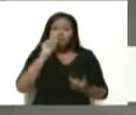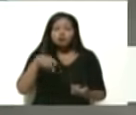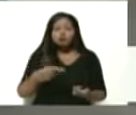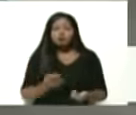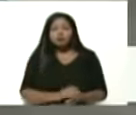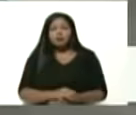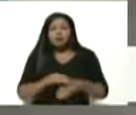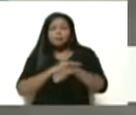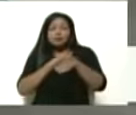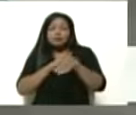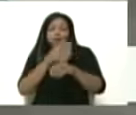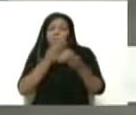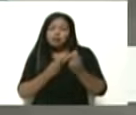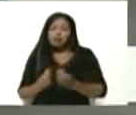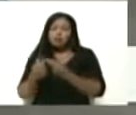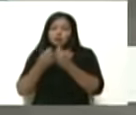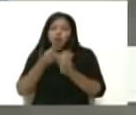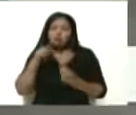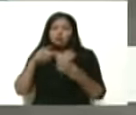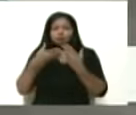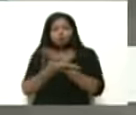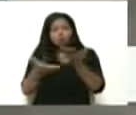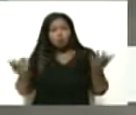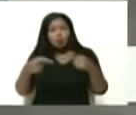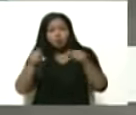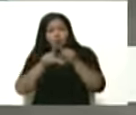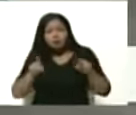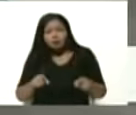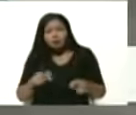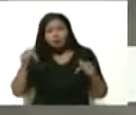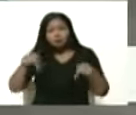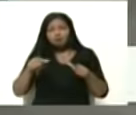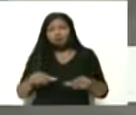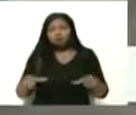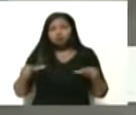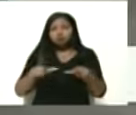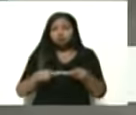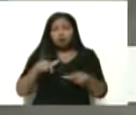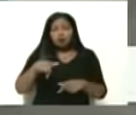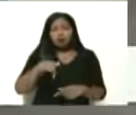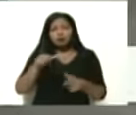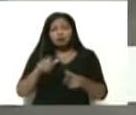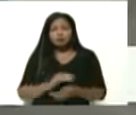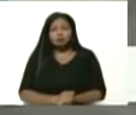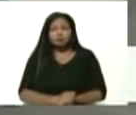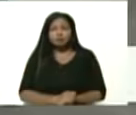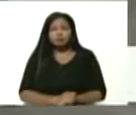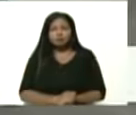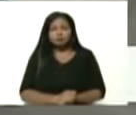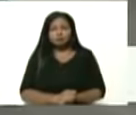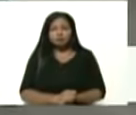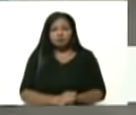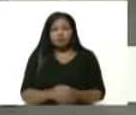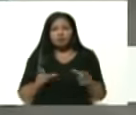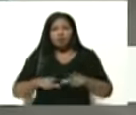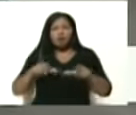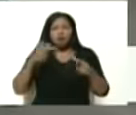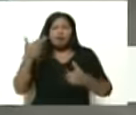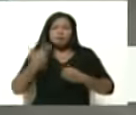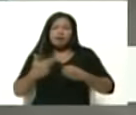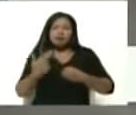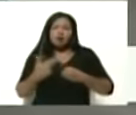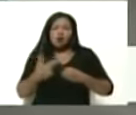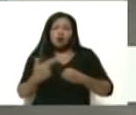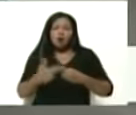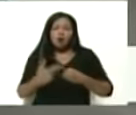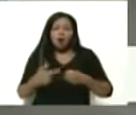la ministra Eneida Alaya, a todos ustedes allá, desde aquí, desde este poderoso complejo petroquímico de